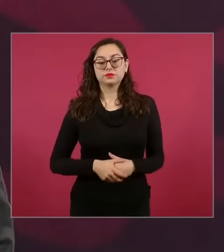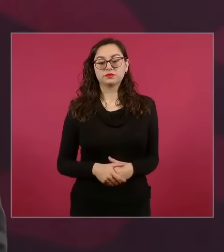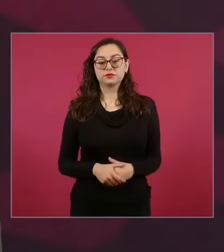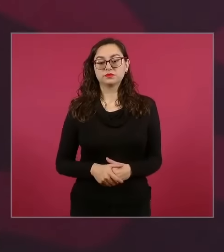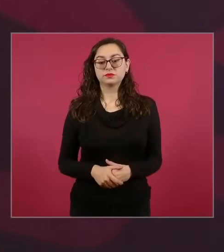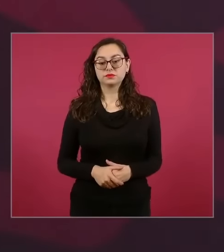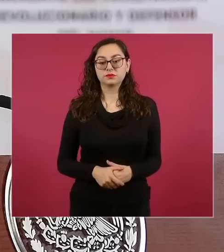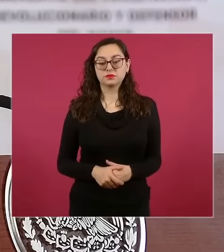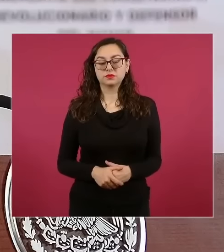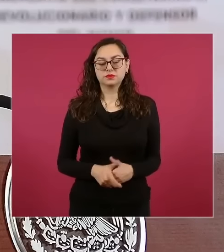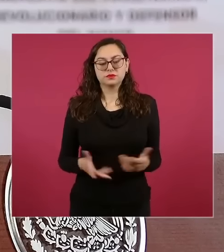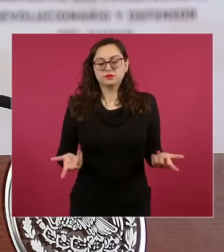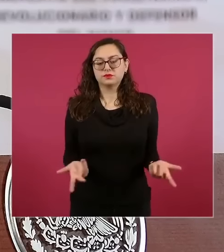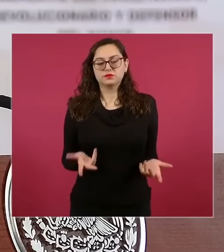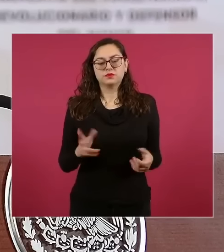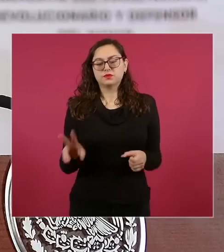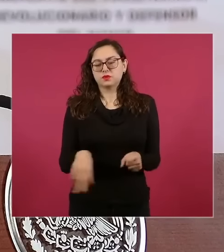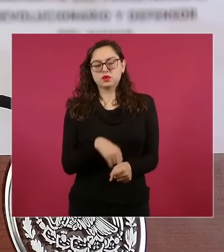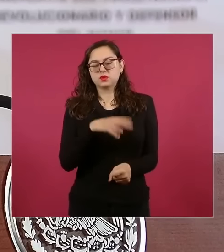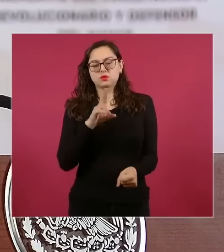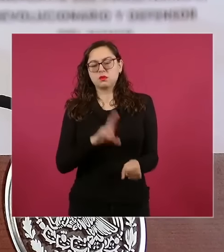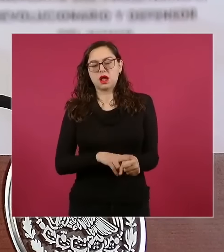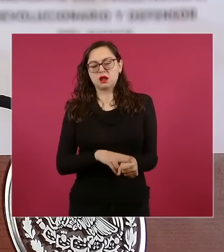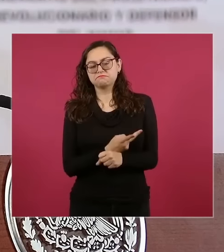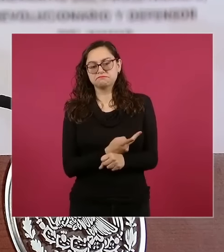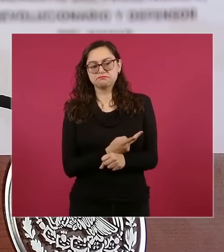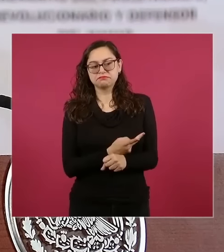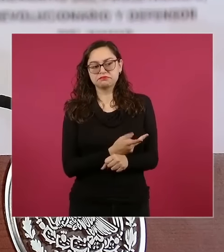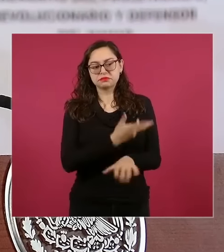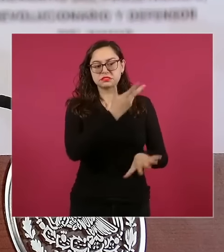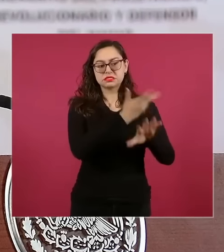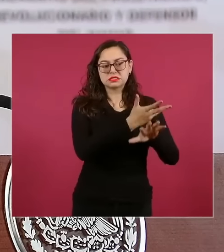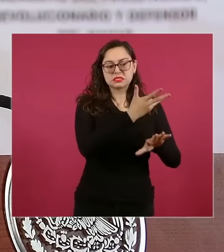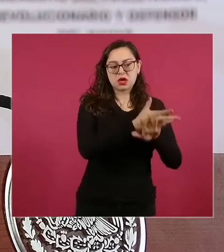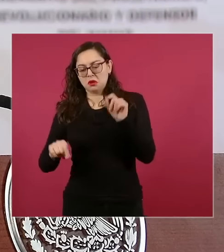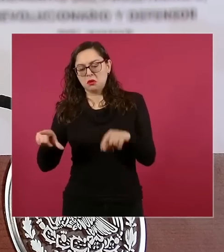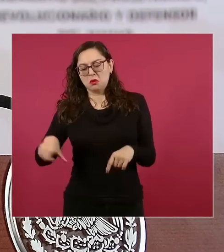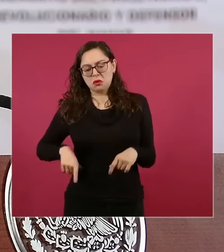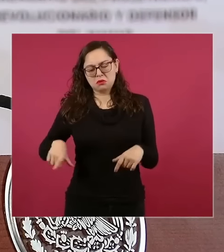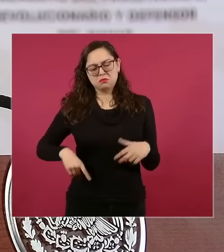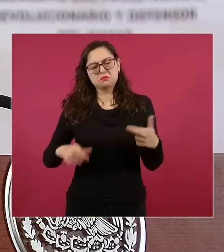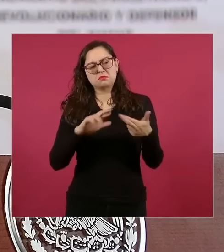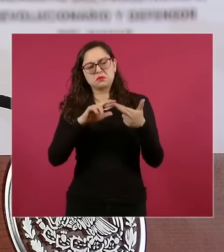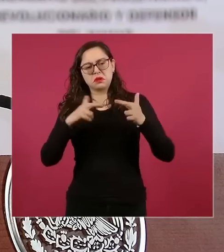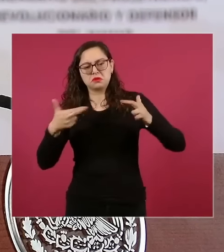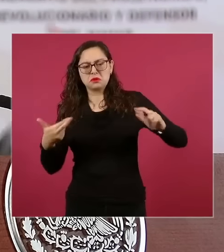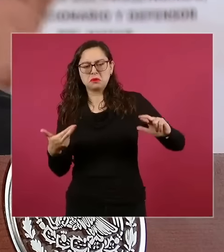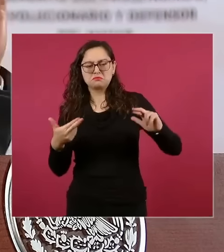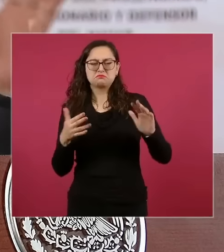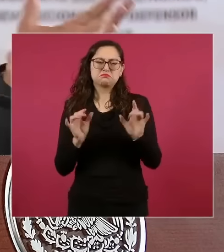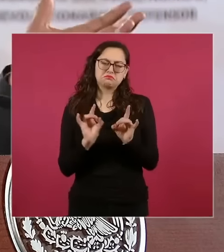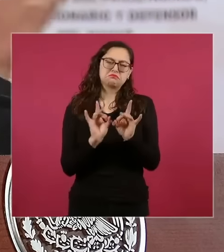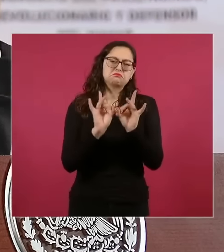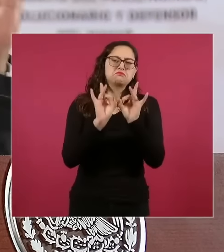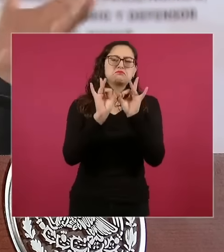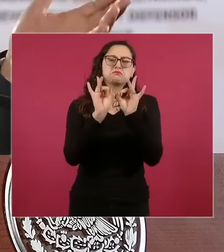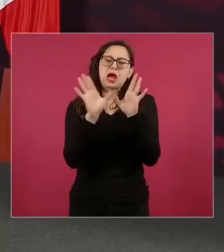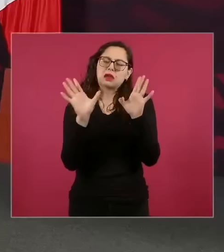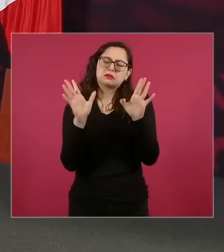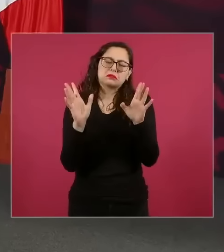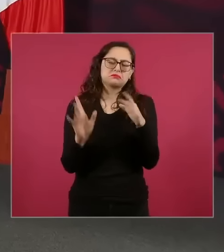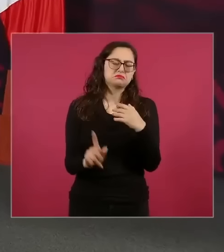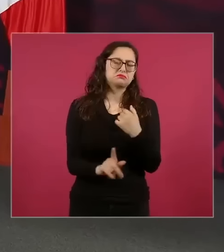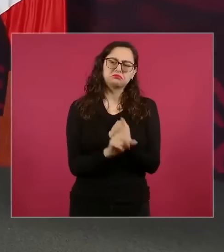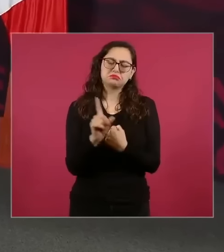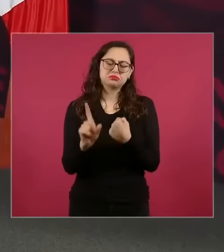el gobierno de Estados Unidos y el gobierno nuestro. Durante muchos años, ya lo